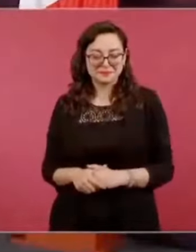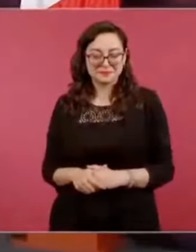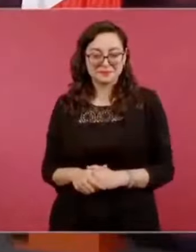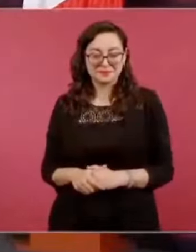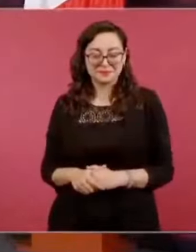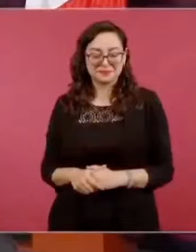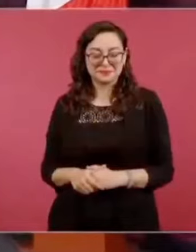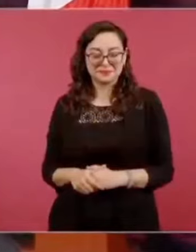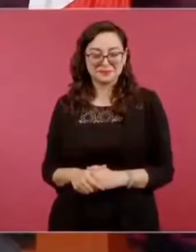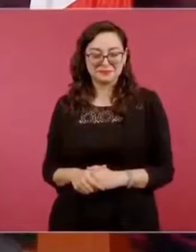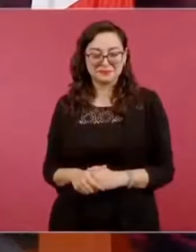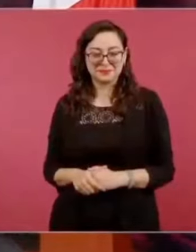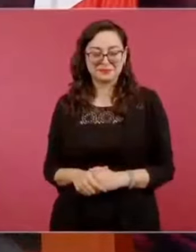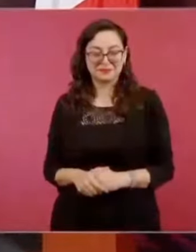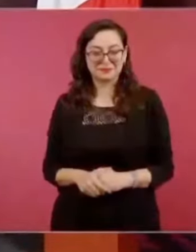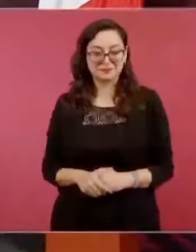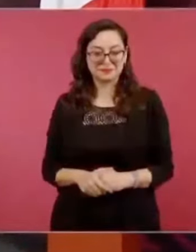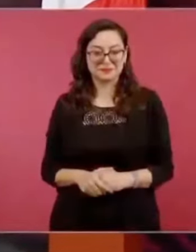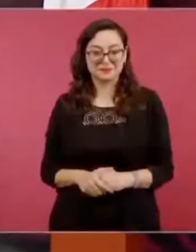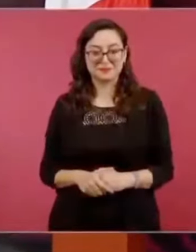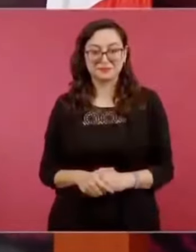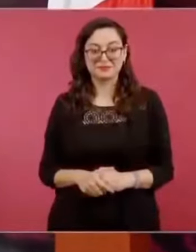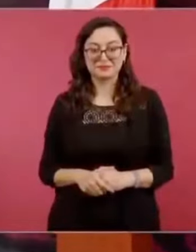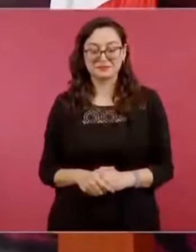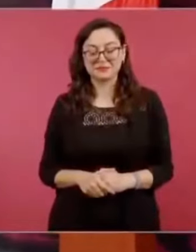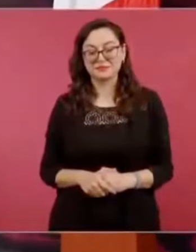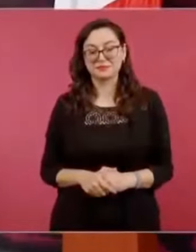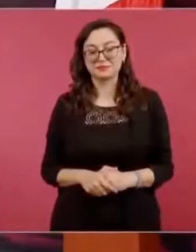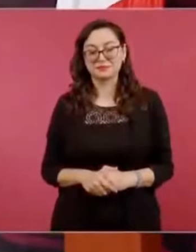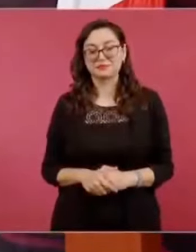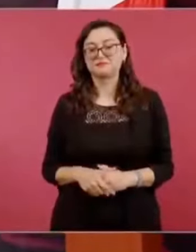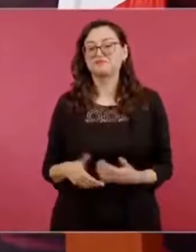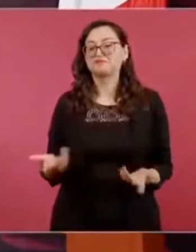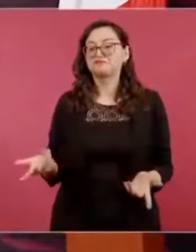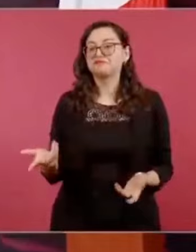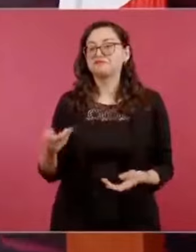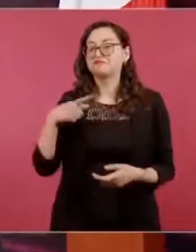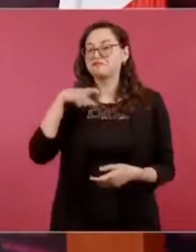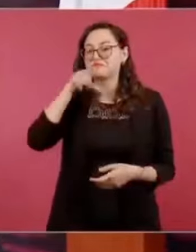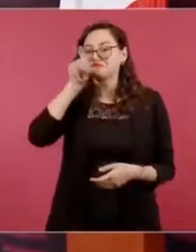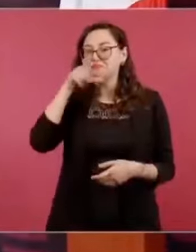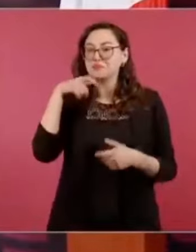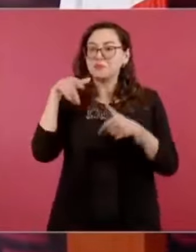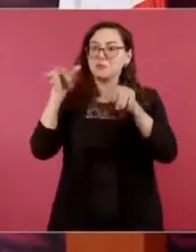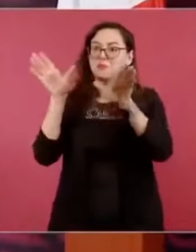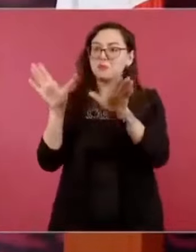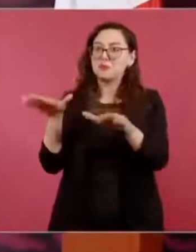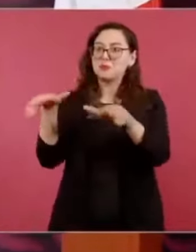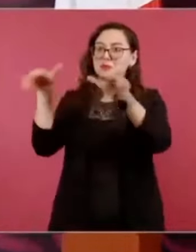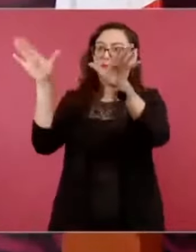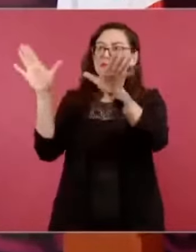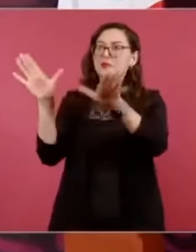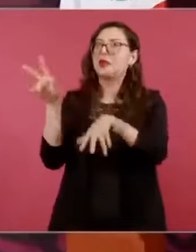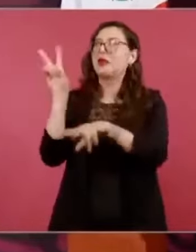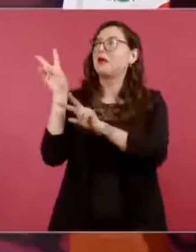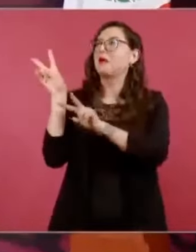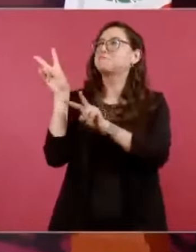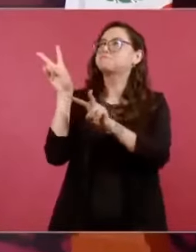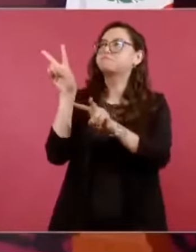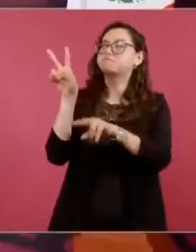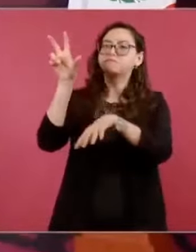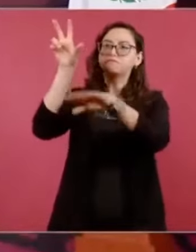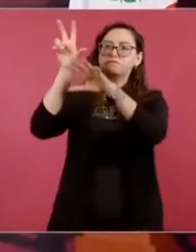viendo pasar las guacamayas posándose allá en las copas de los árboles